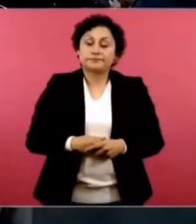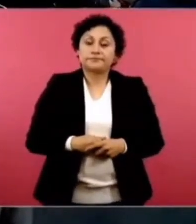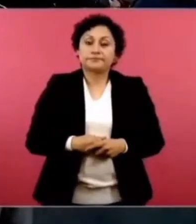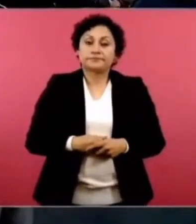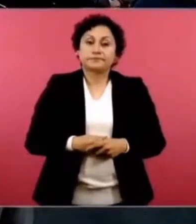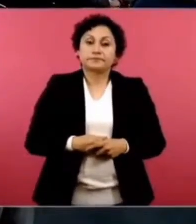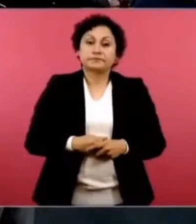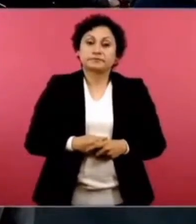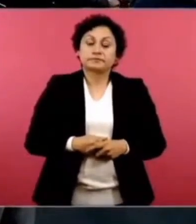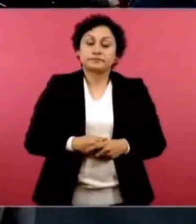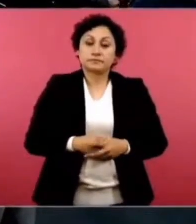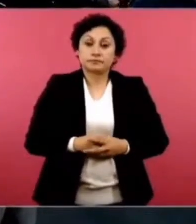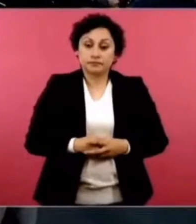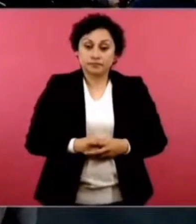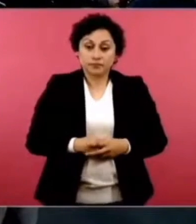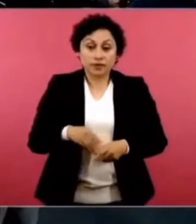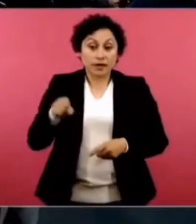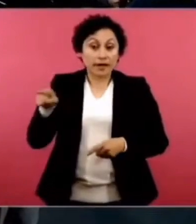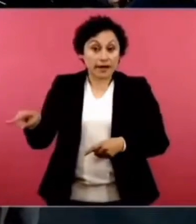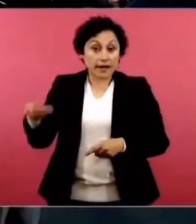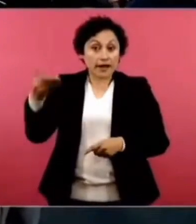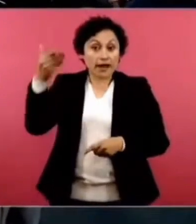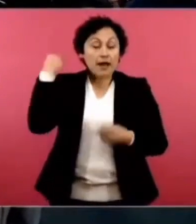estuvo en Austria,